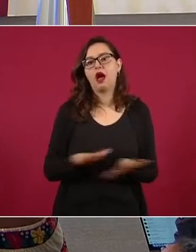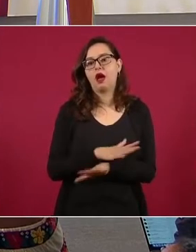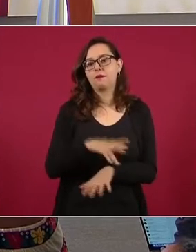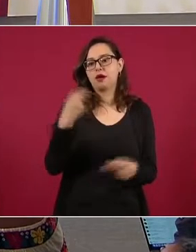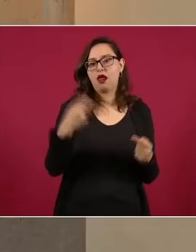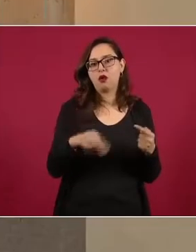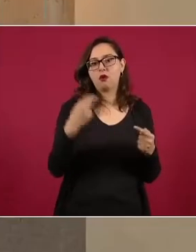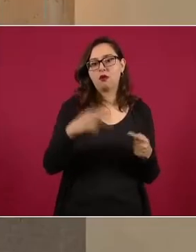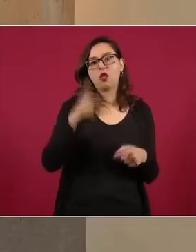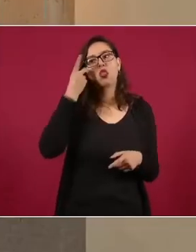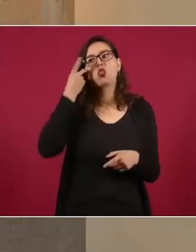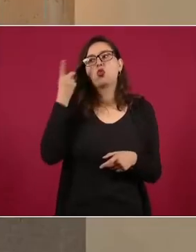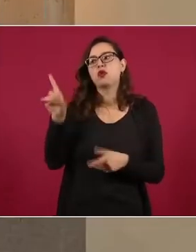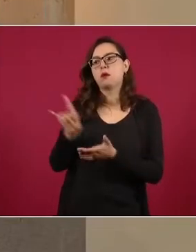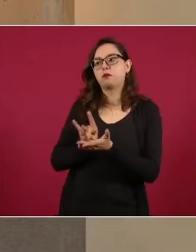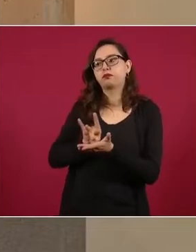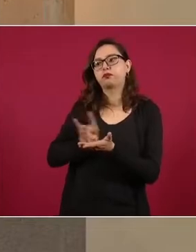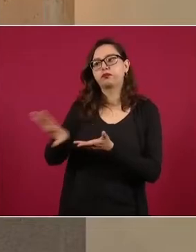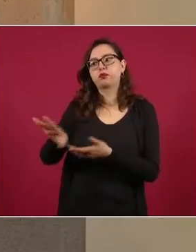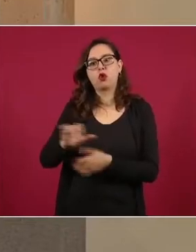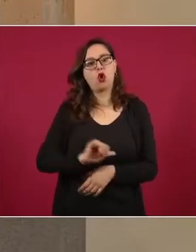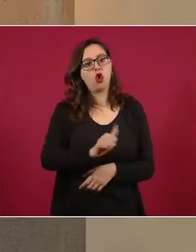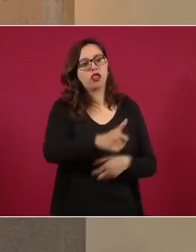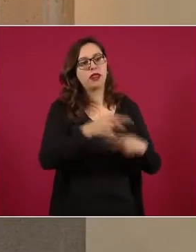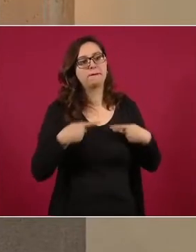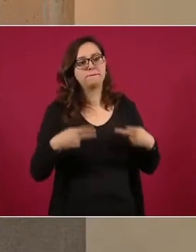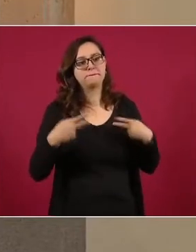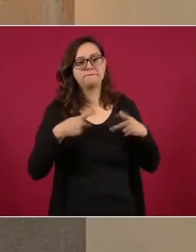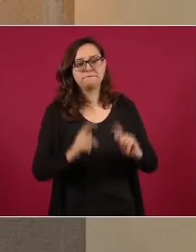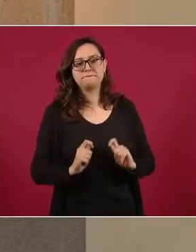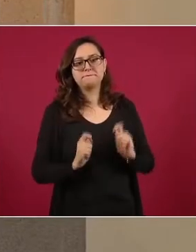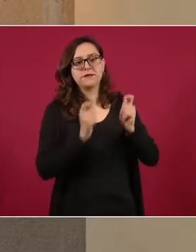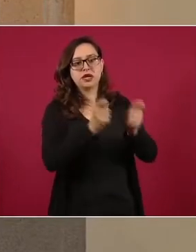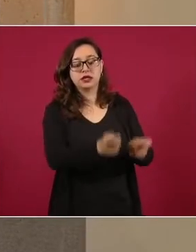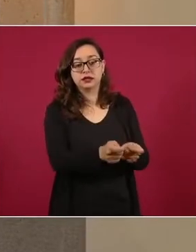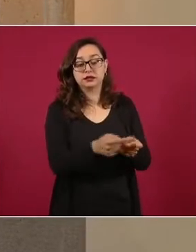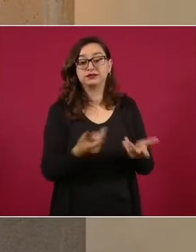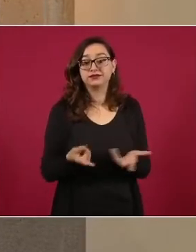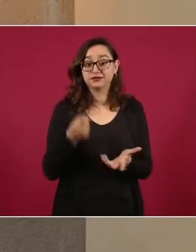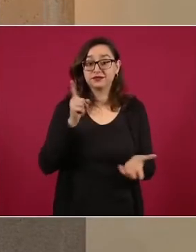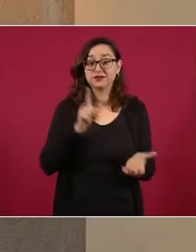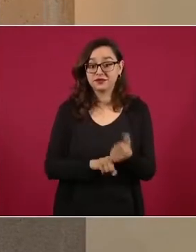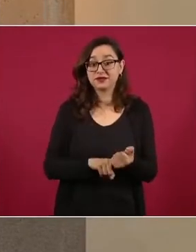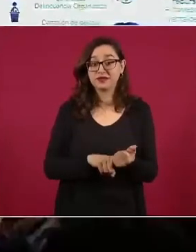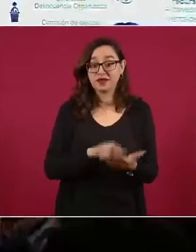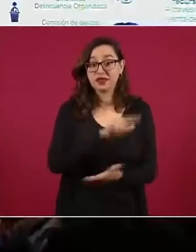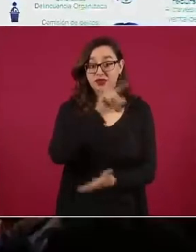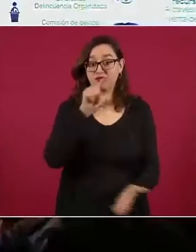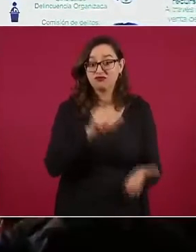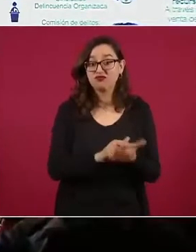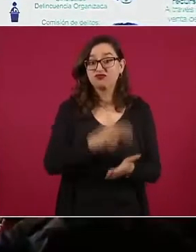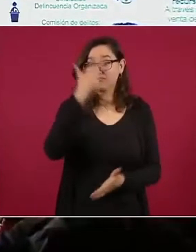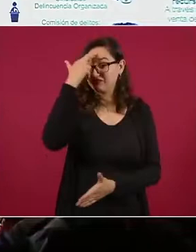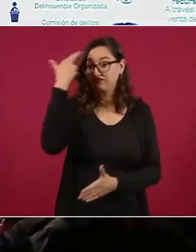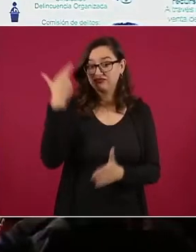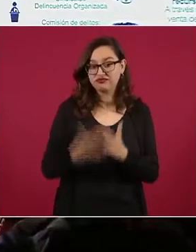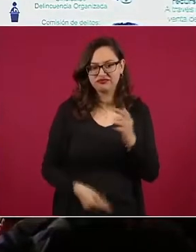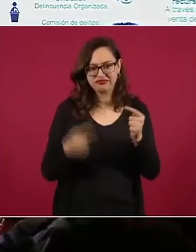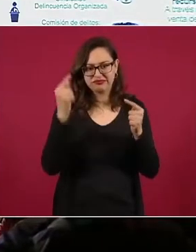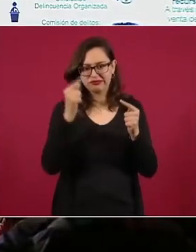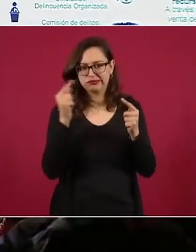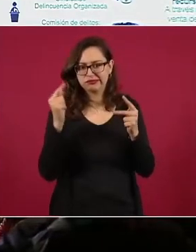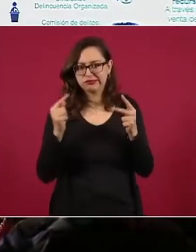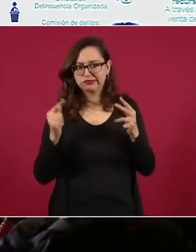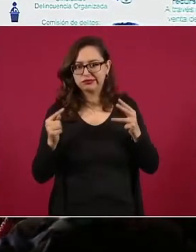inscripciones registrales. También esto va acompañado de diversos delitos. En ocasiones violencia física, donde se